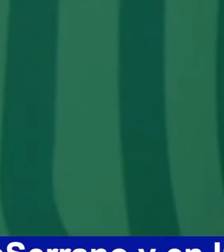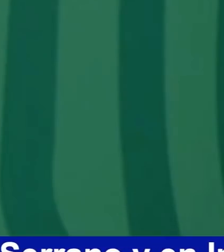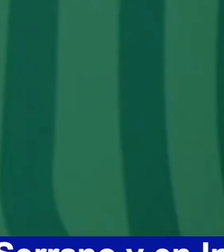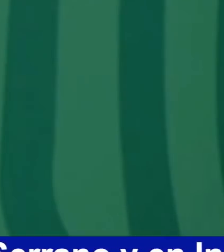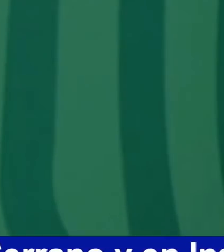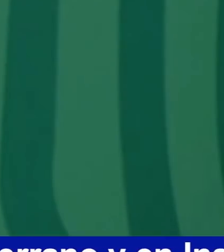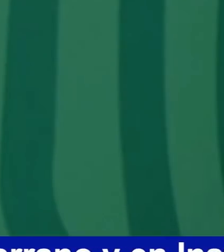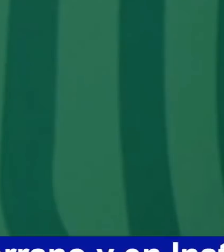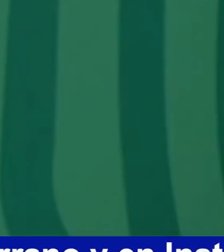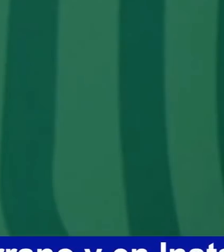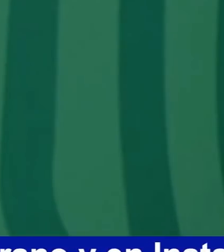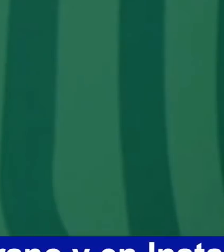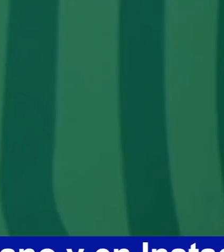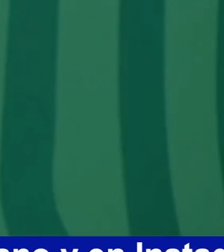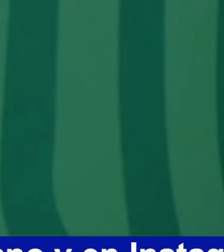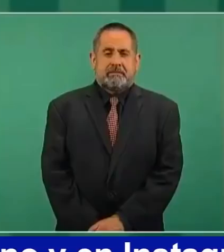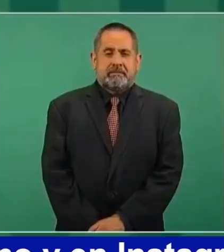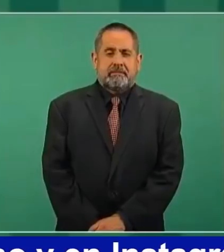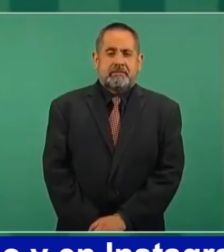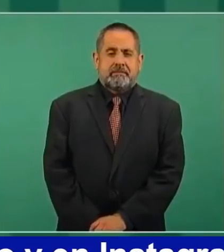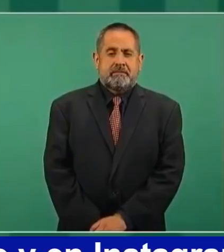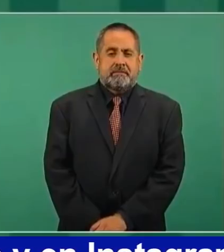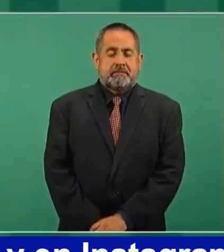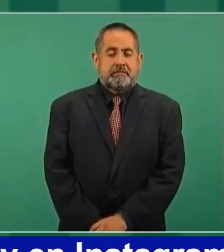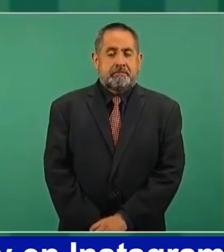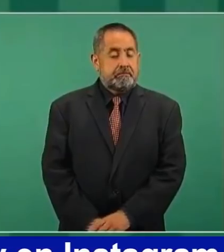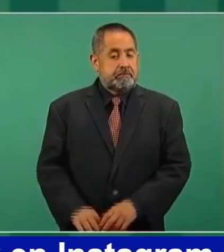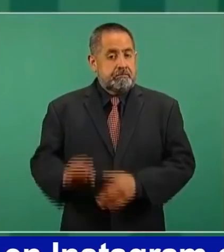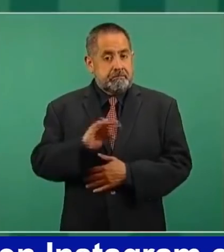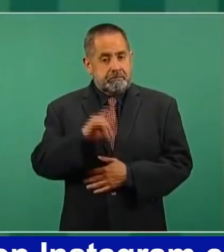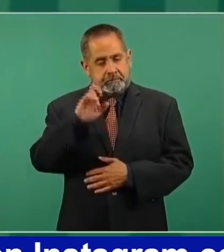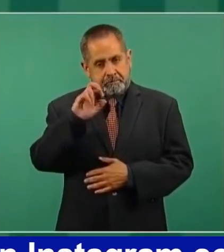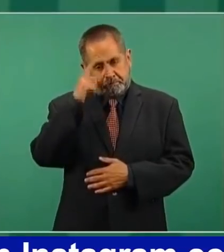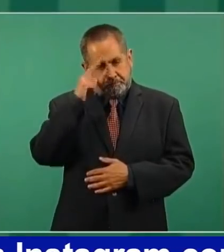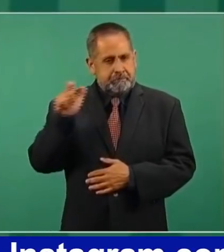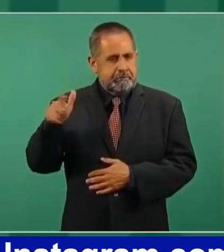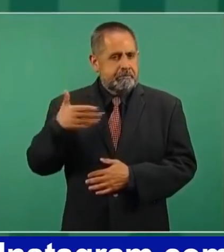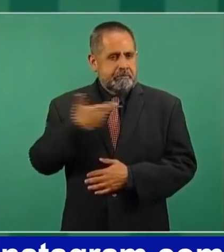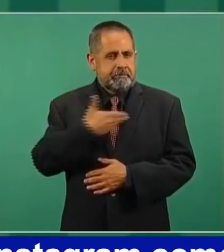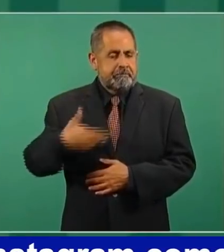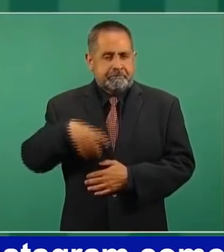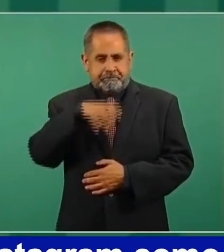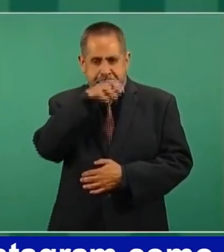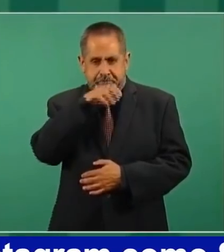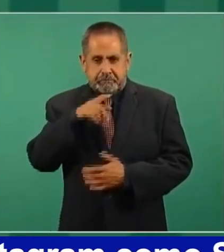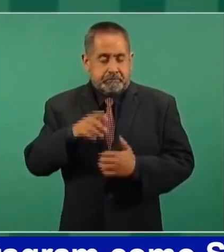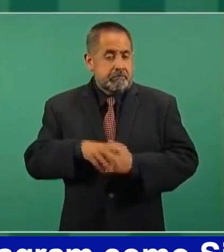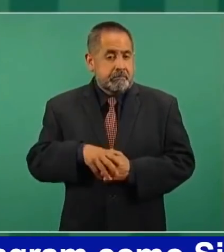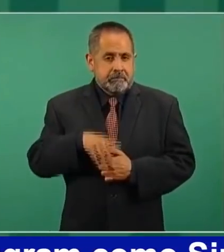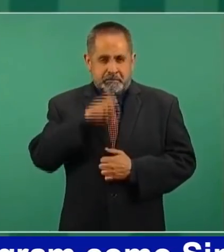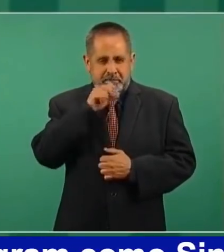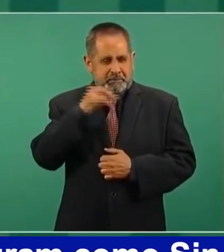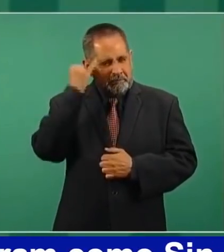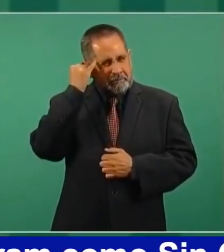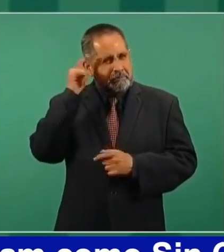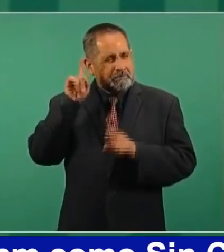lo que pensaba presidente Díaz Ordaz su pensamiento